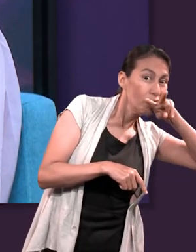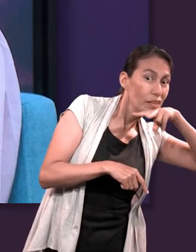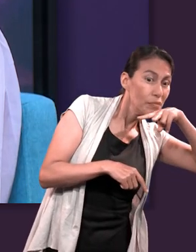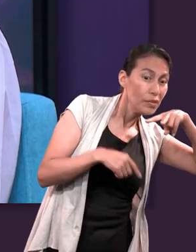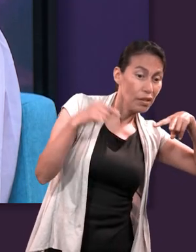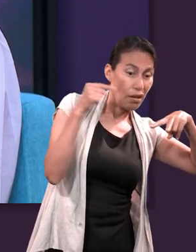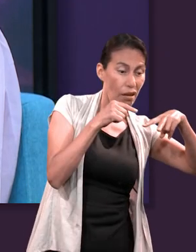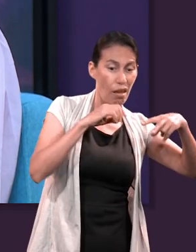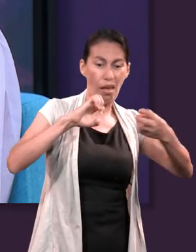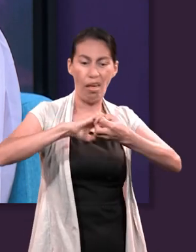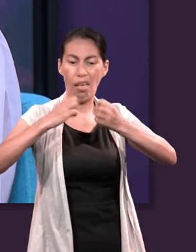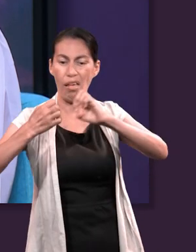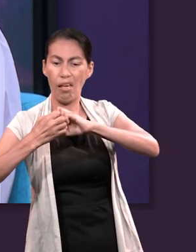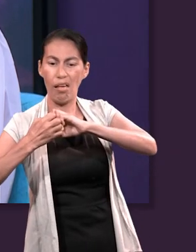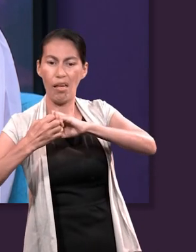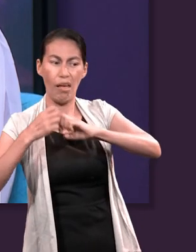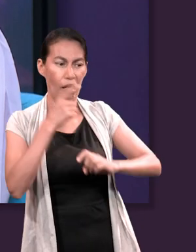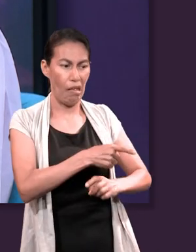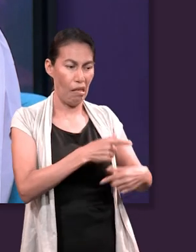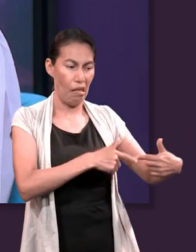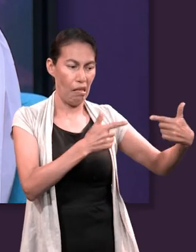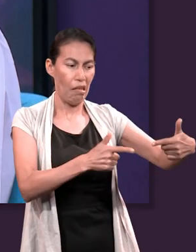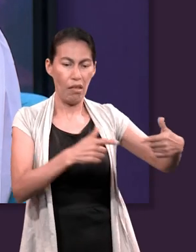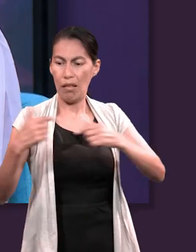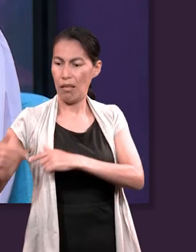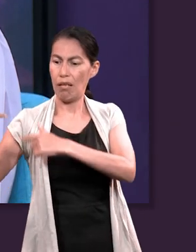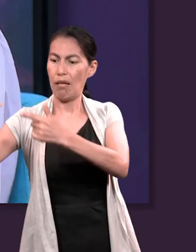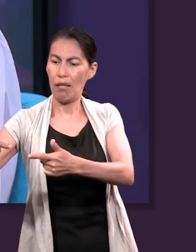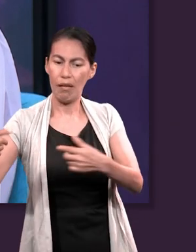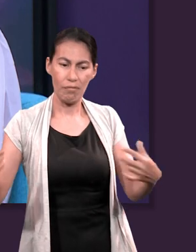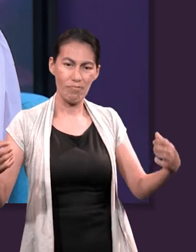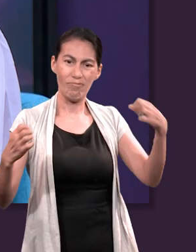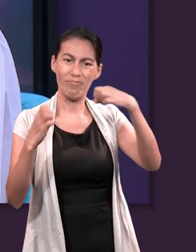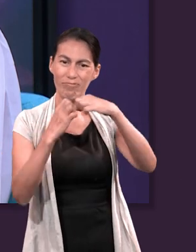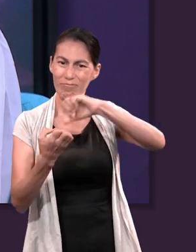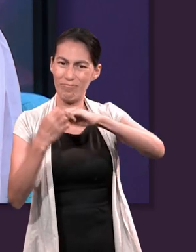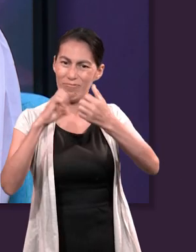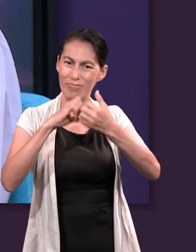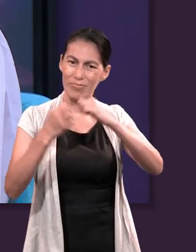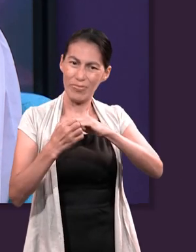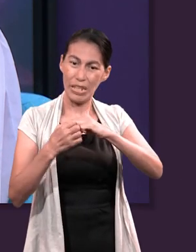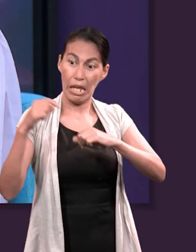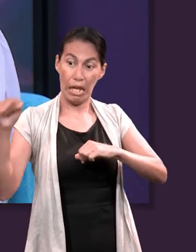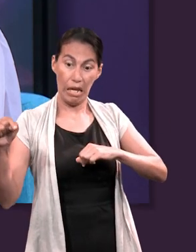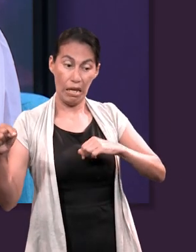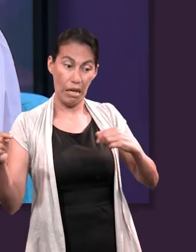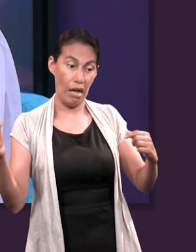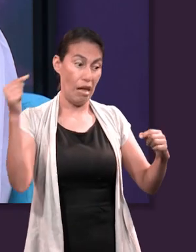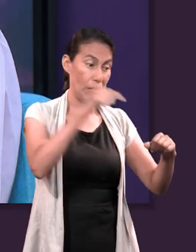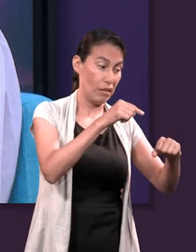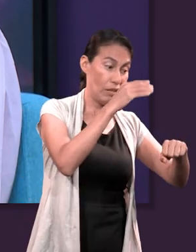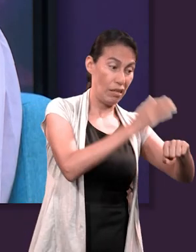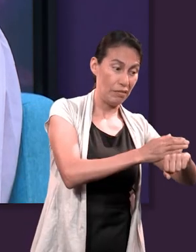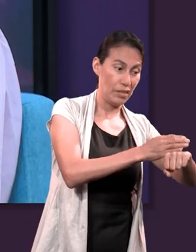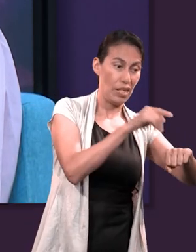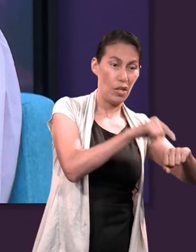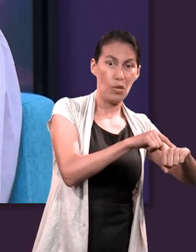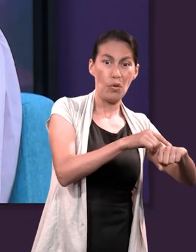entre ti y la mujer y entre tu simiente y la simiente suya. Esta te herirá la cabeza y tú la